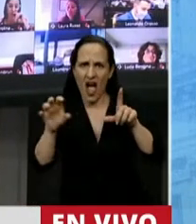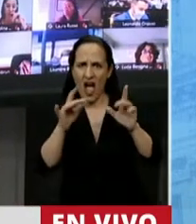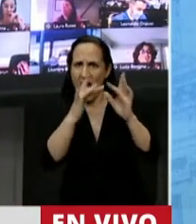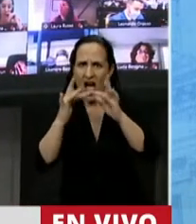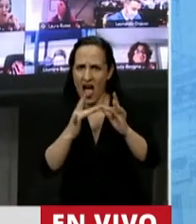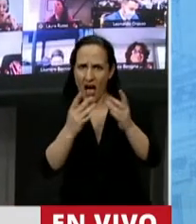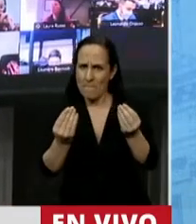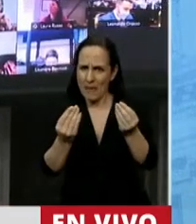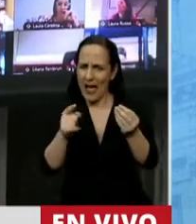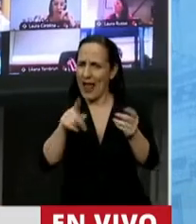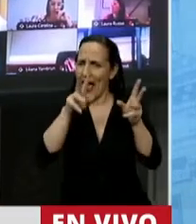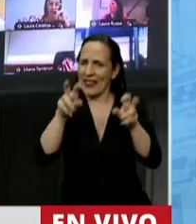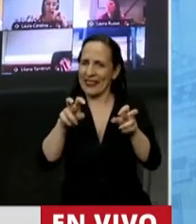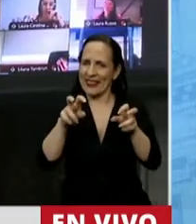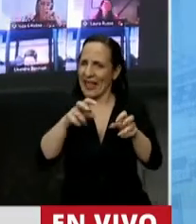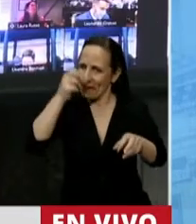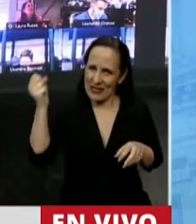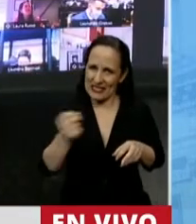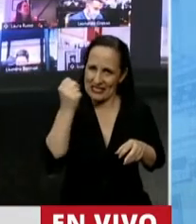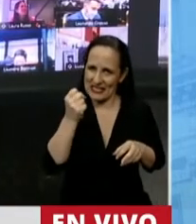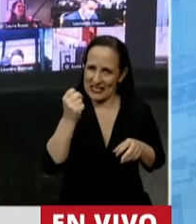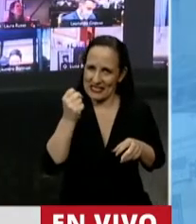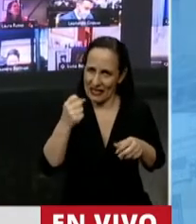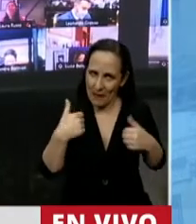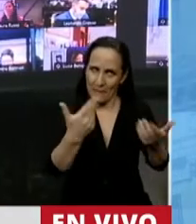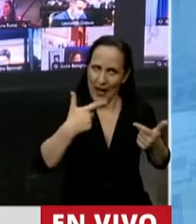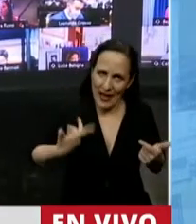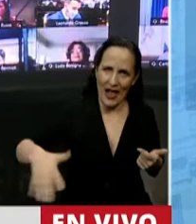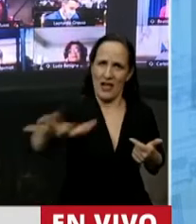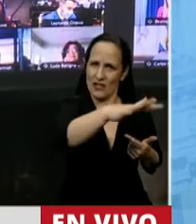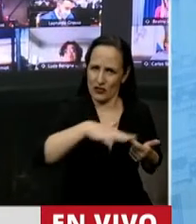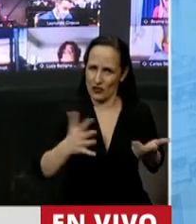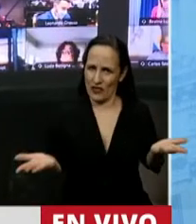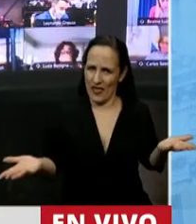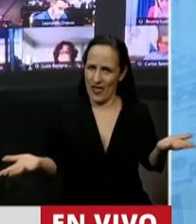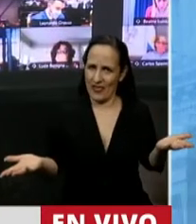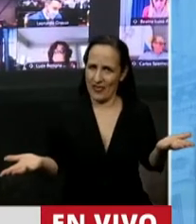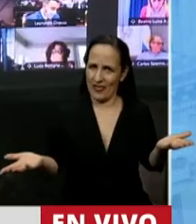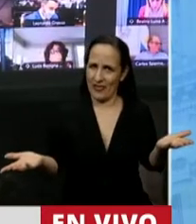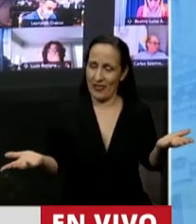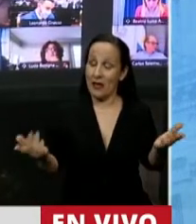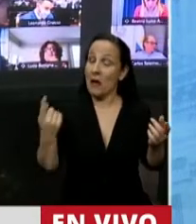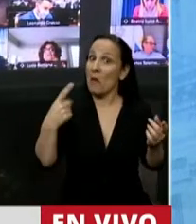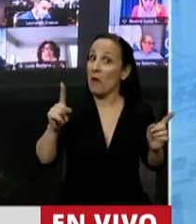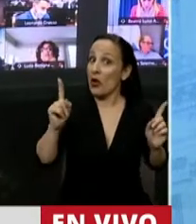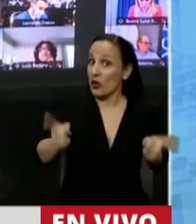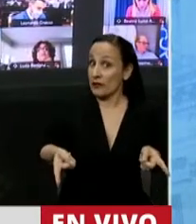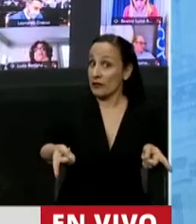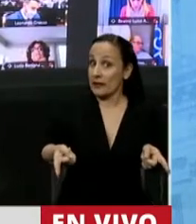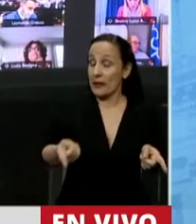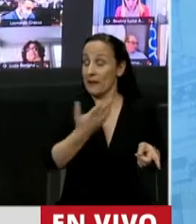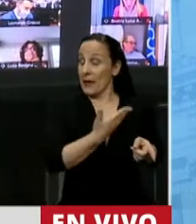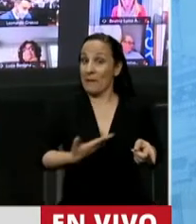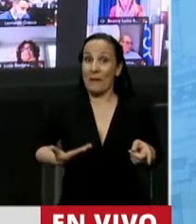para no tratar temas trascendentes de cara a la sociedad. Pero parece que además el Presidente de la Cámara